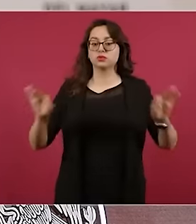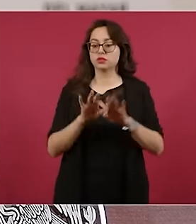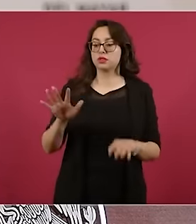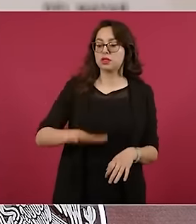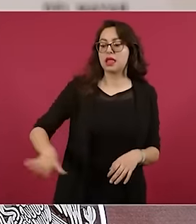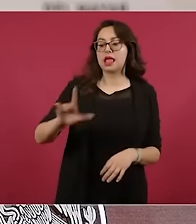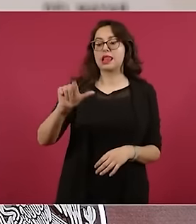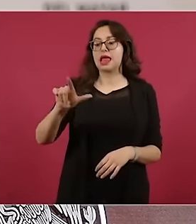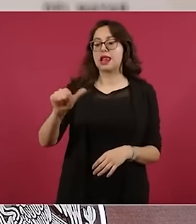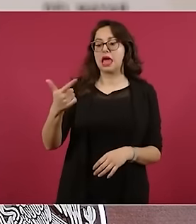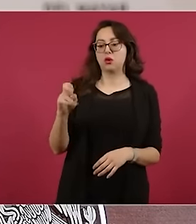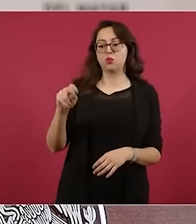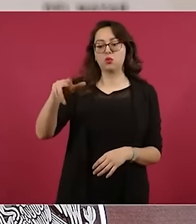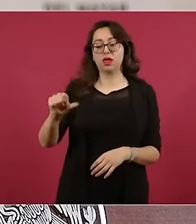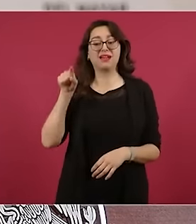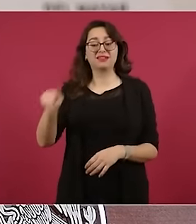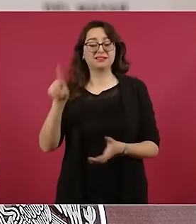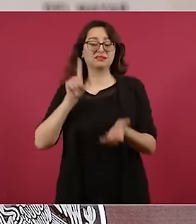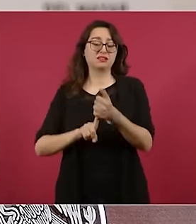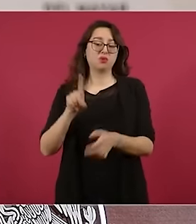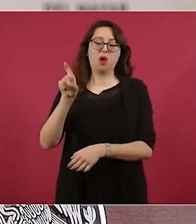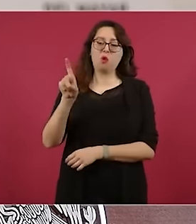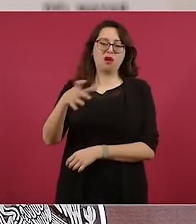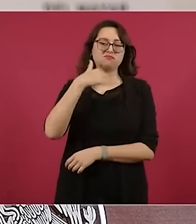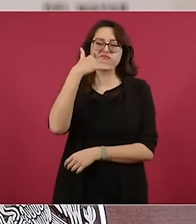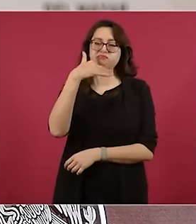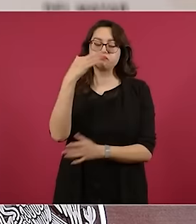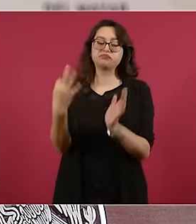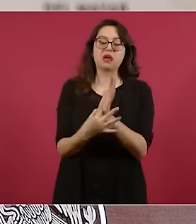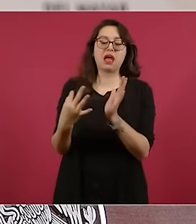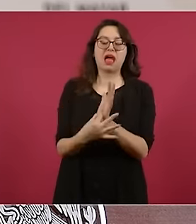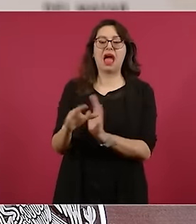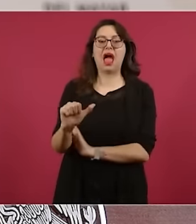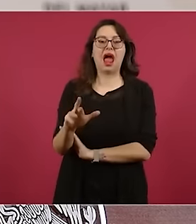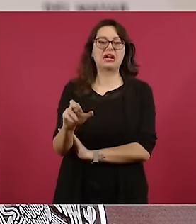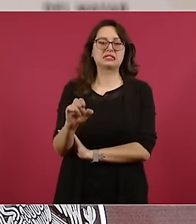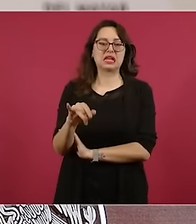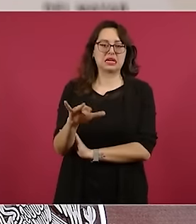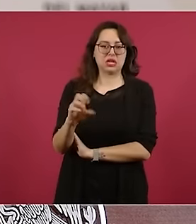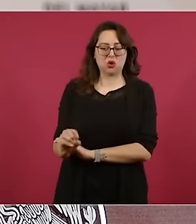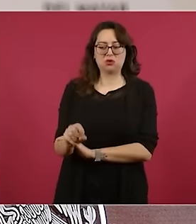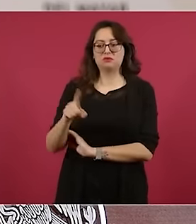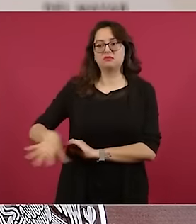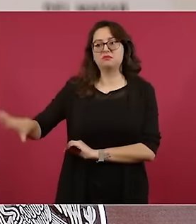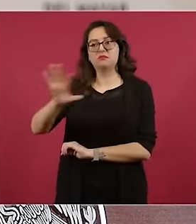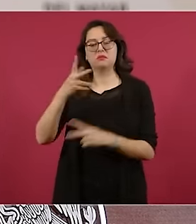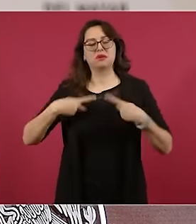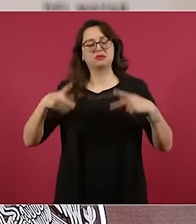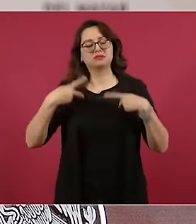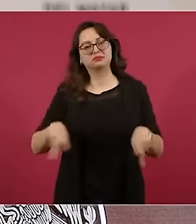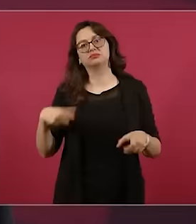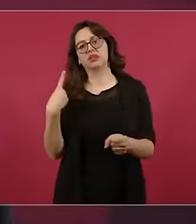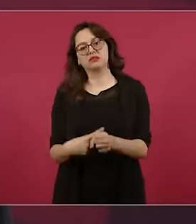la concentración de arsénico, ocasionando problemas de salud a la población. Esta situación ha sido provocada por la